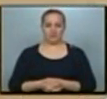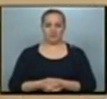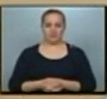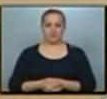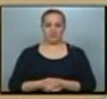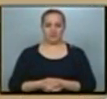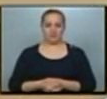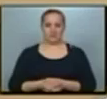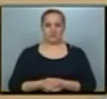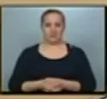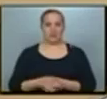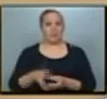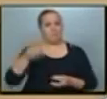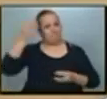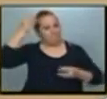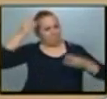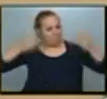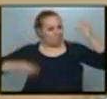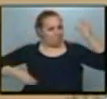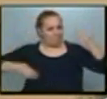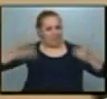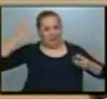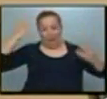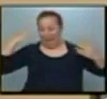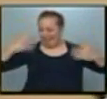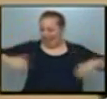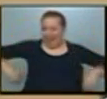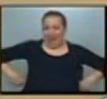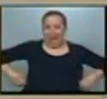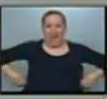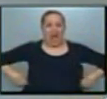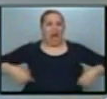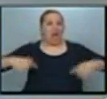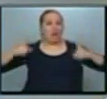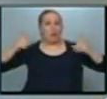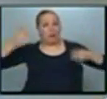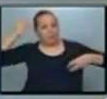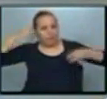Se me empezó a caer el pelo, tenía el pelo larguísimo hasta la cintura, más allá.